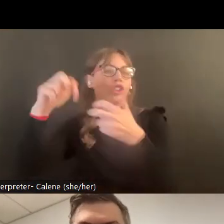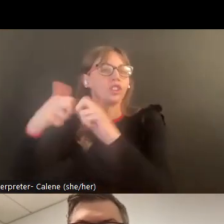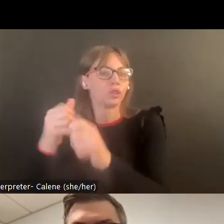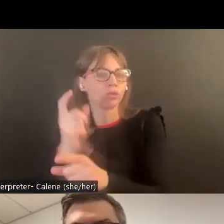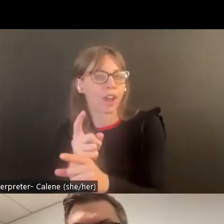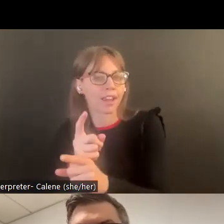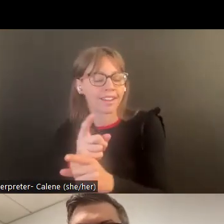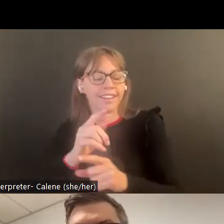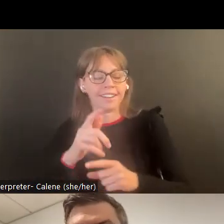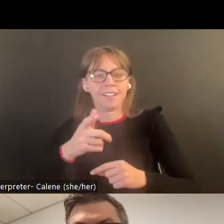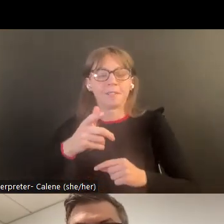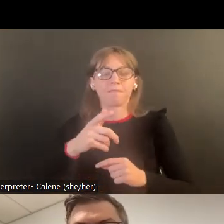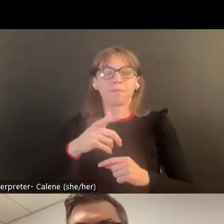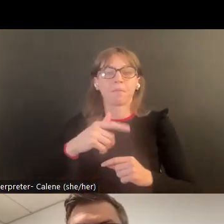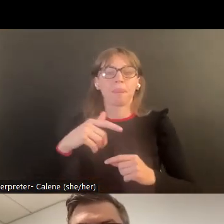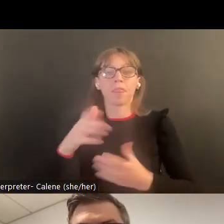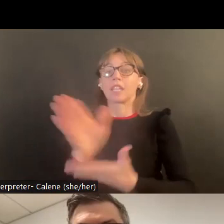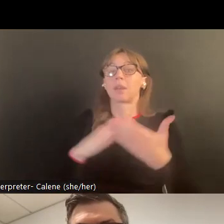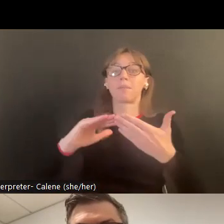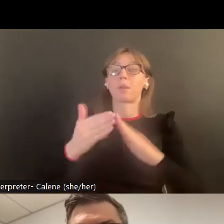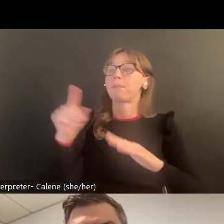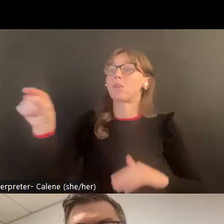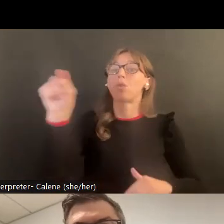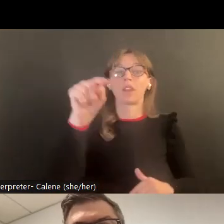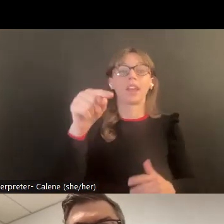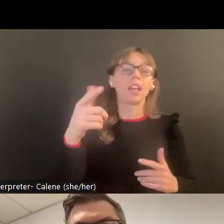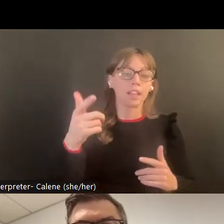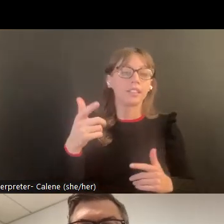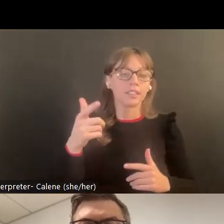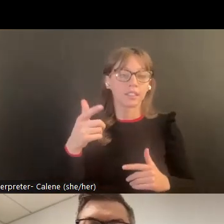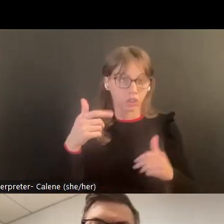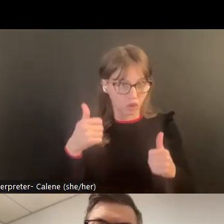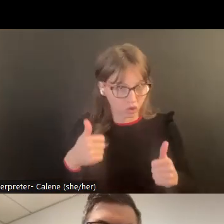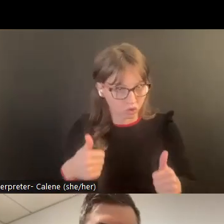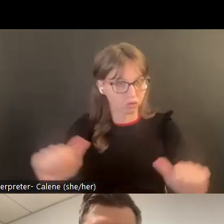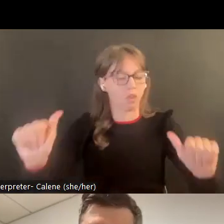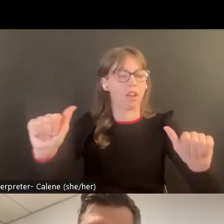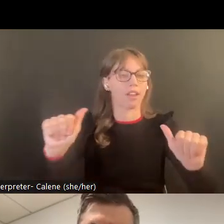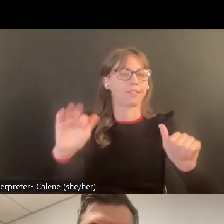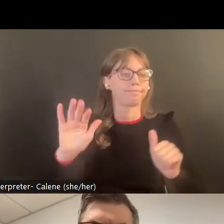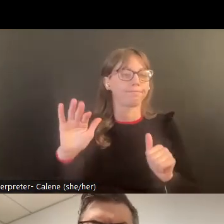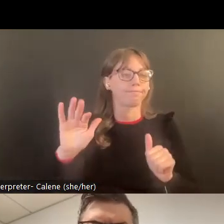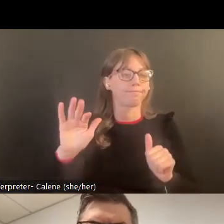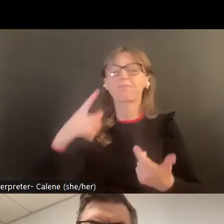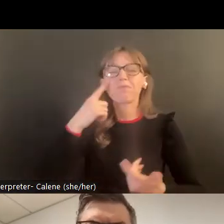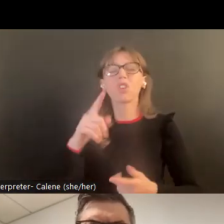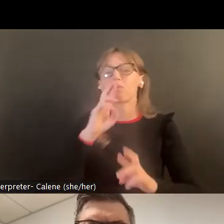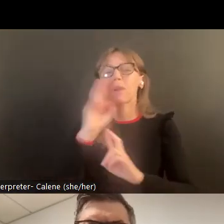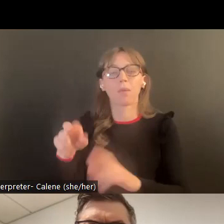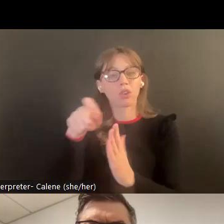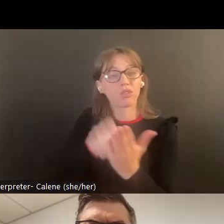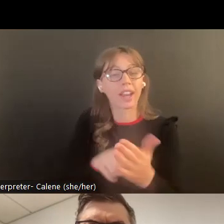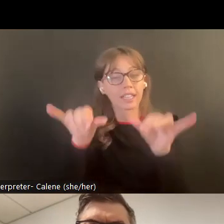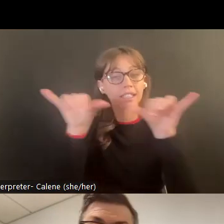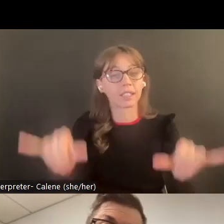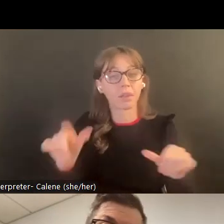Eso en sí trae a luz un punto mayor. Algunas comunidades están buscando para